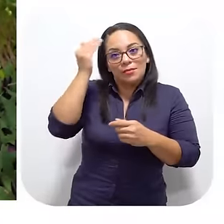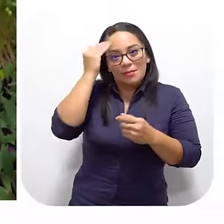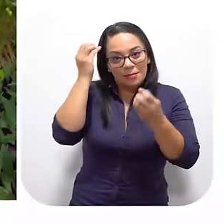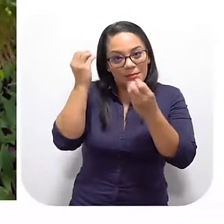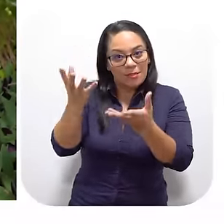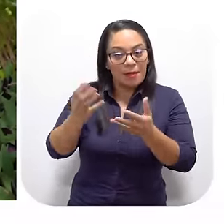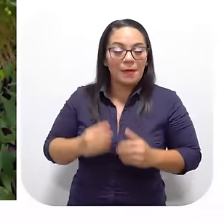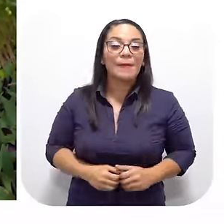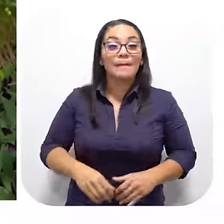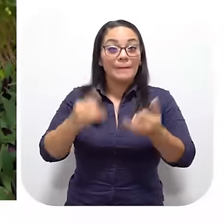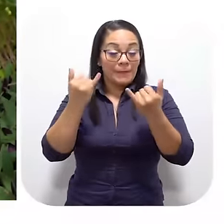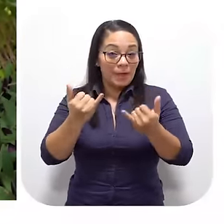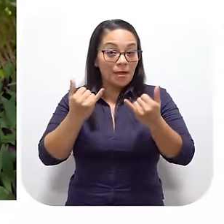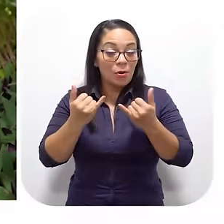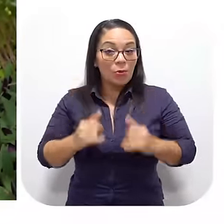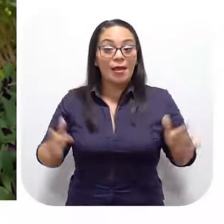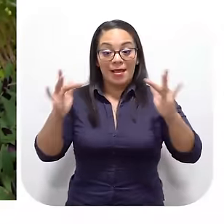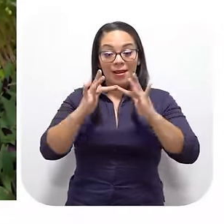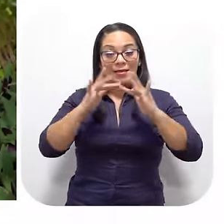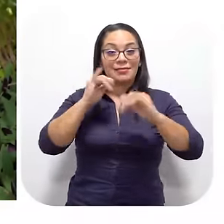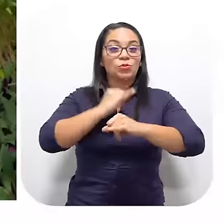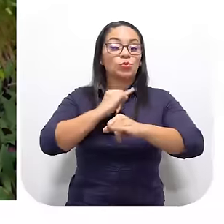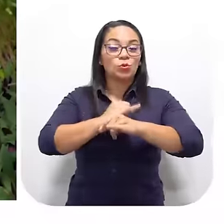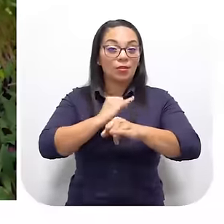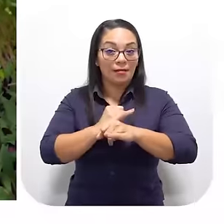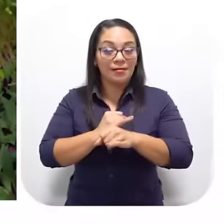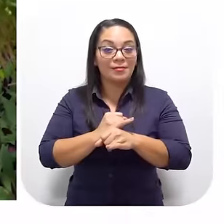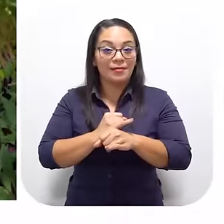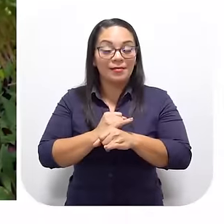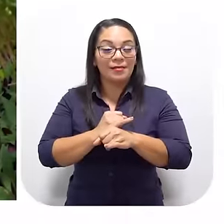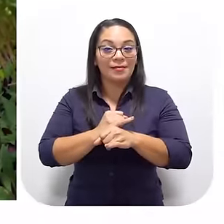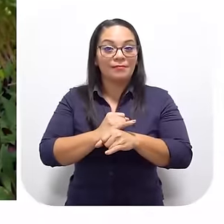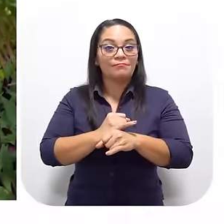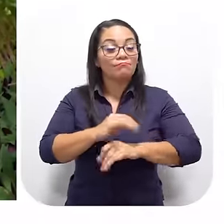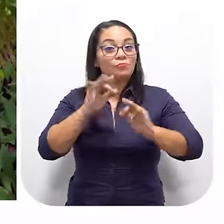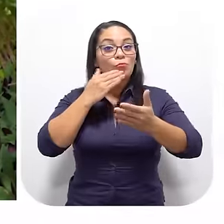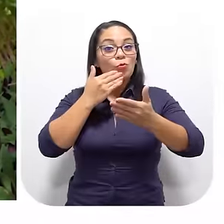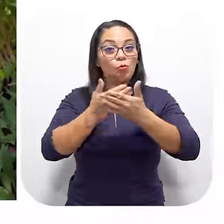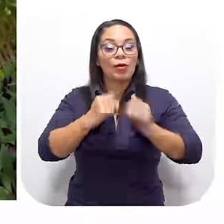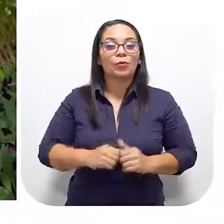supiera Porque Ahora El enlace Institucional Es tan bueno